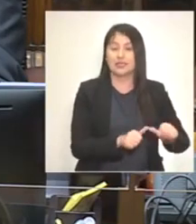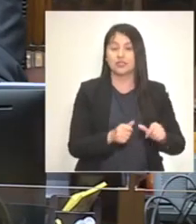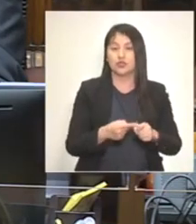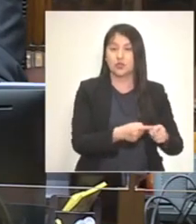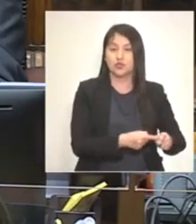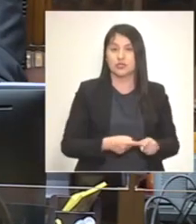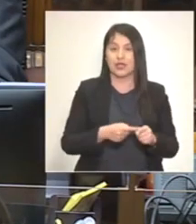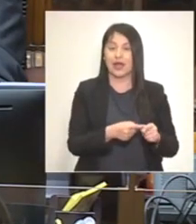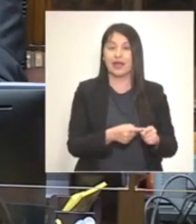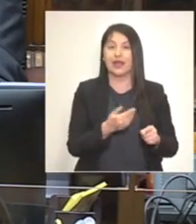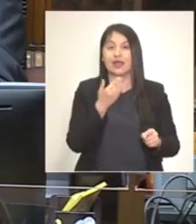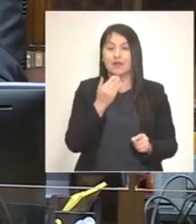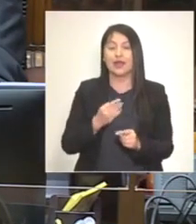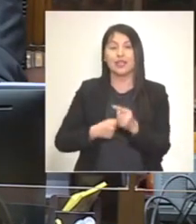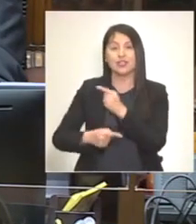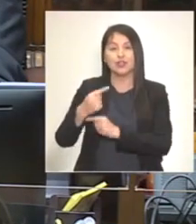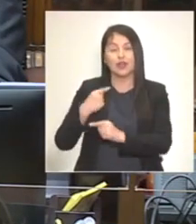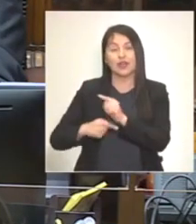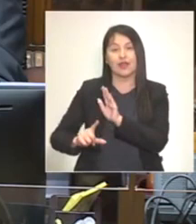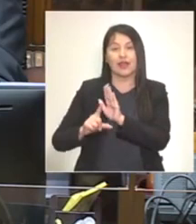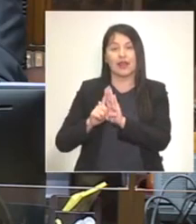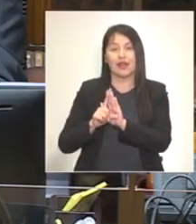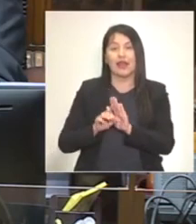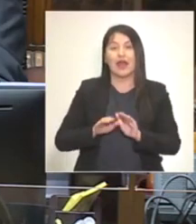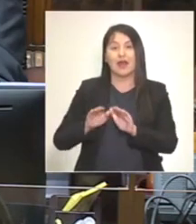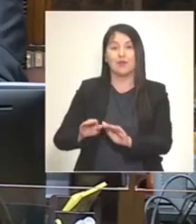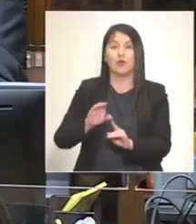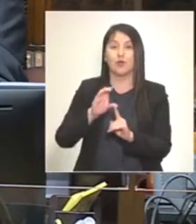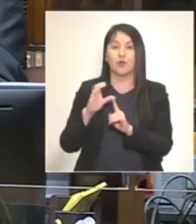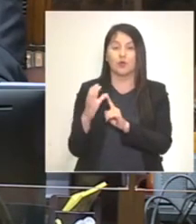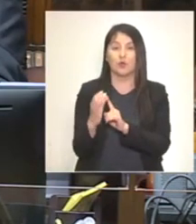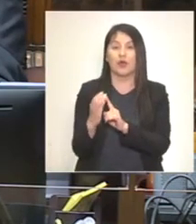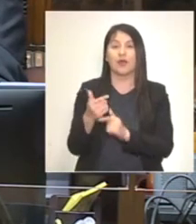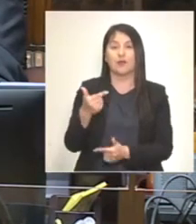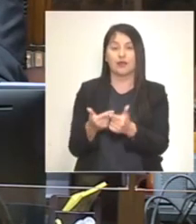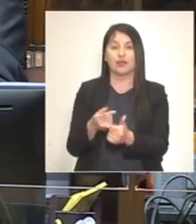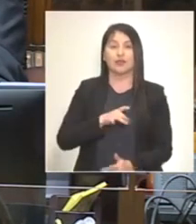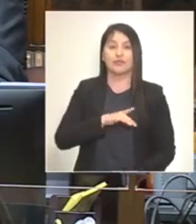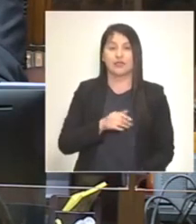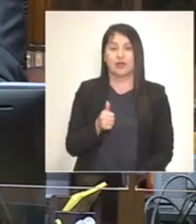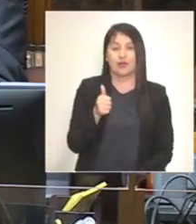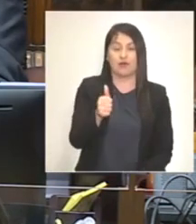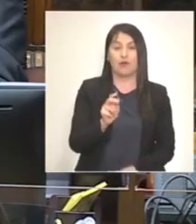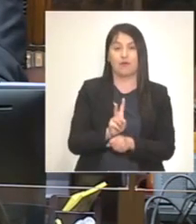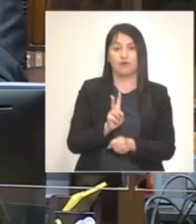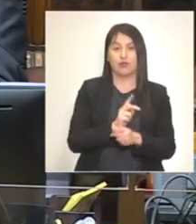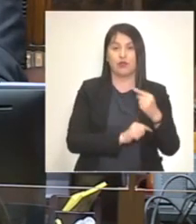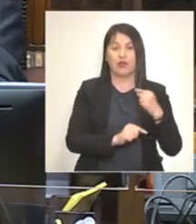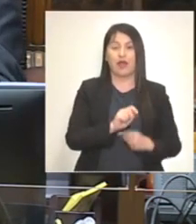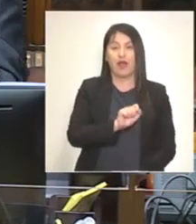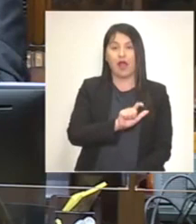la historia de la ley y el desarrollo social, económico, político y cultural de Chile. Como lo he señalado, su actual director es el profesor de Historia, Manuel